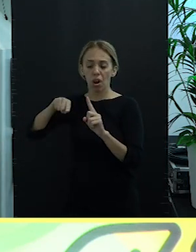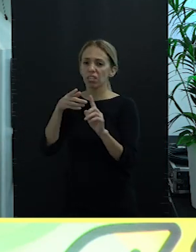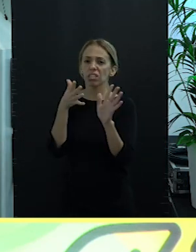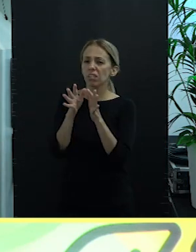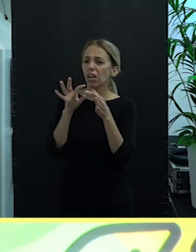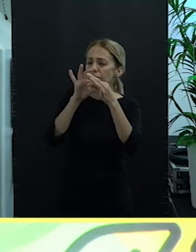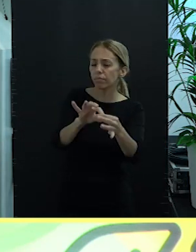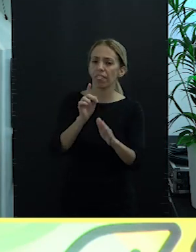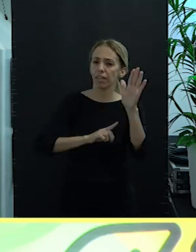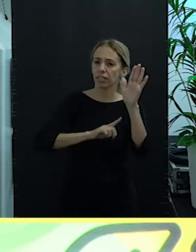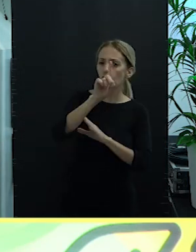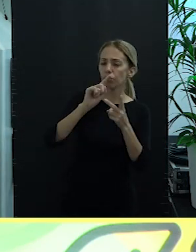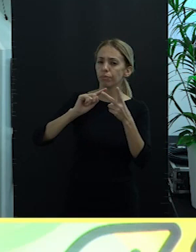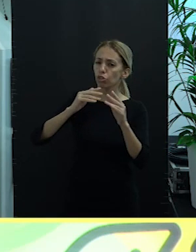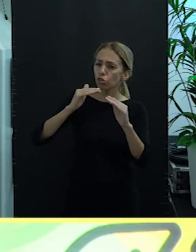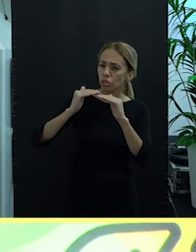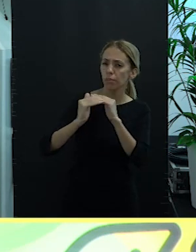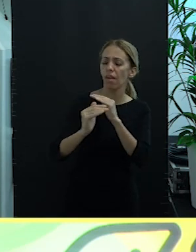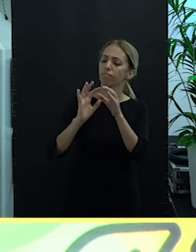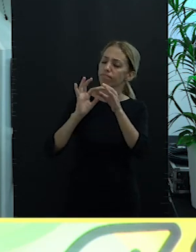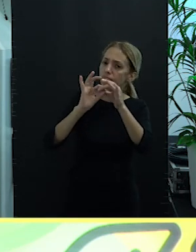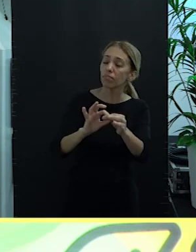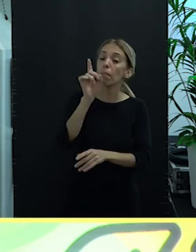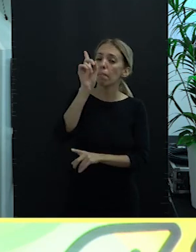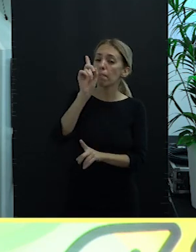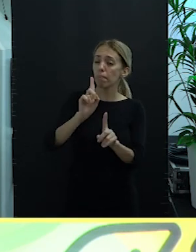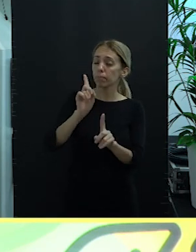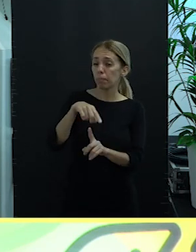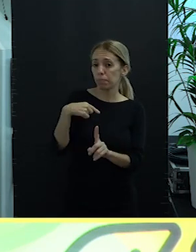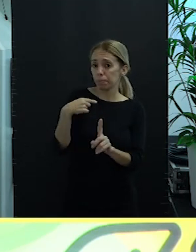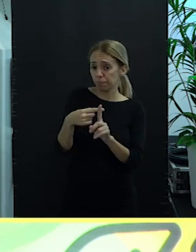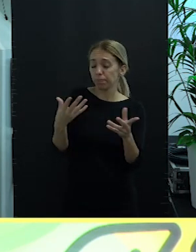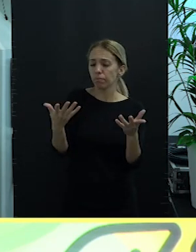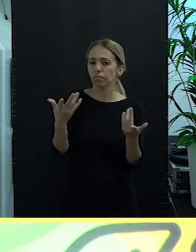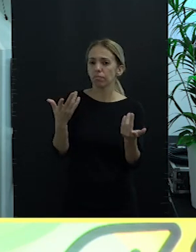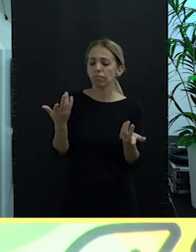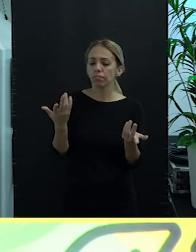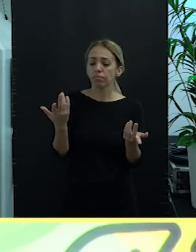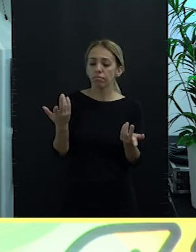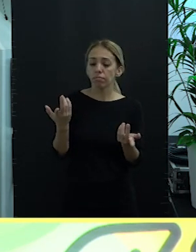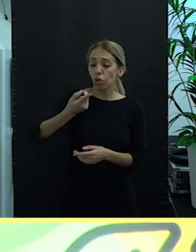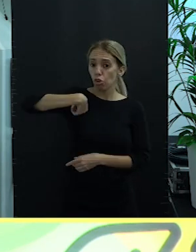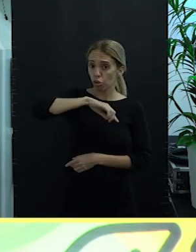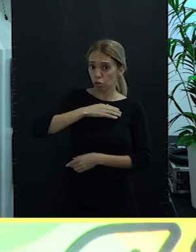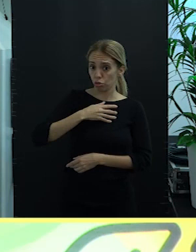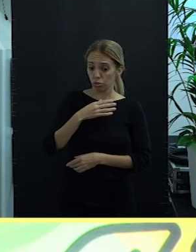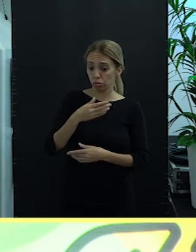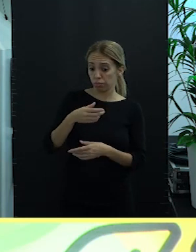es hablar de sostenibilidad y es de poner en valor todo aquello en lo que nuestros antepasados